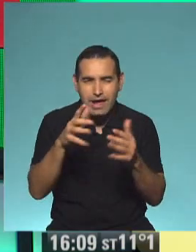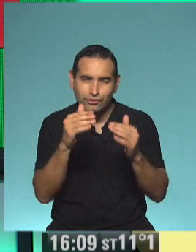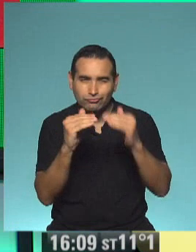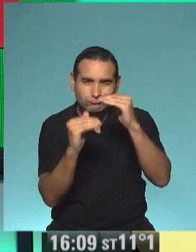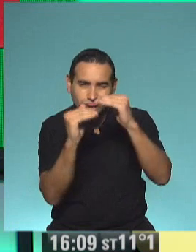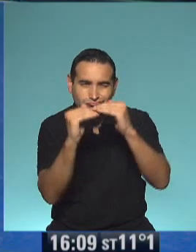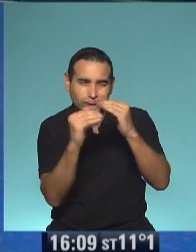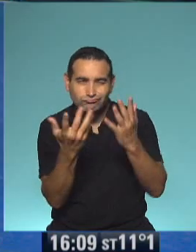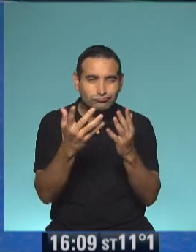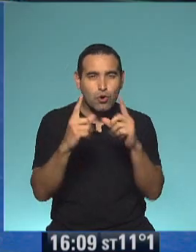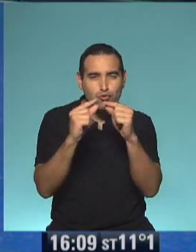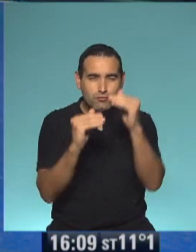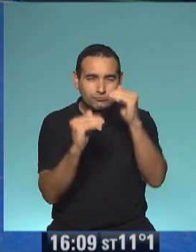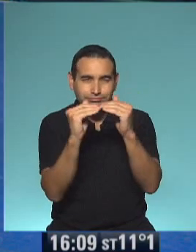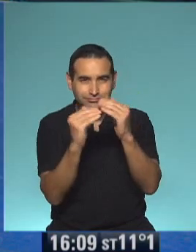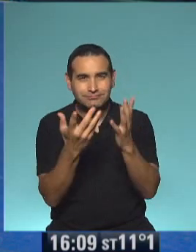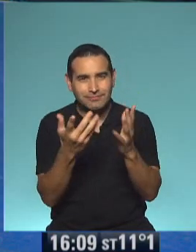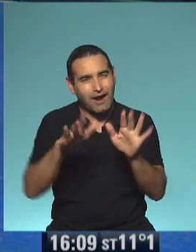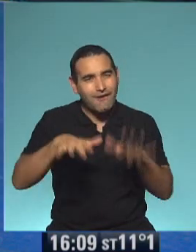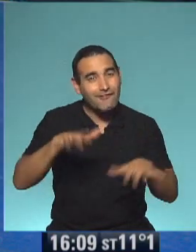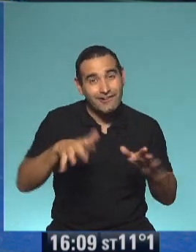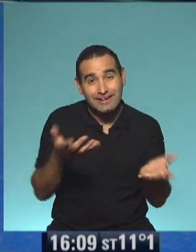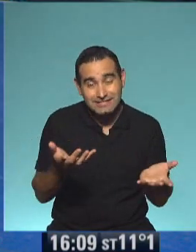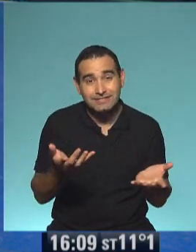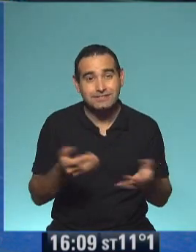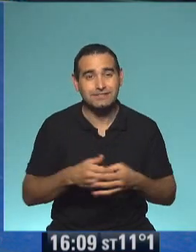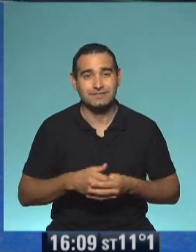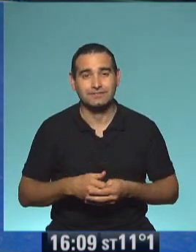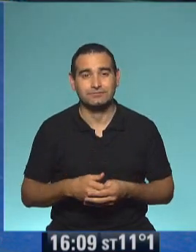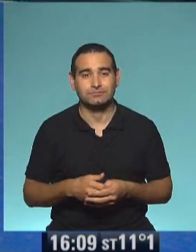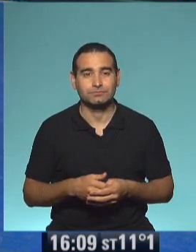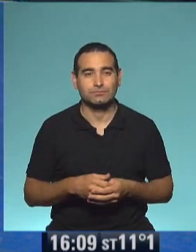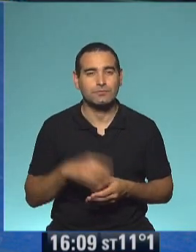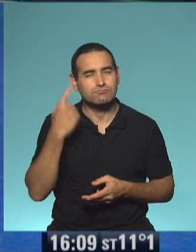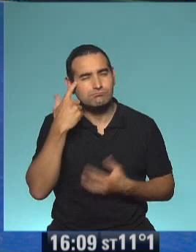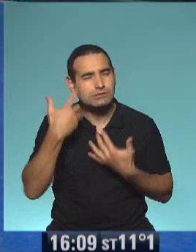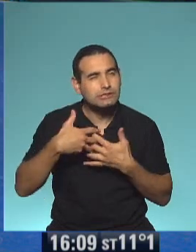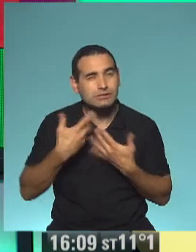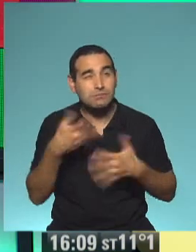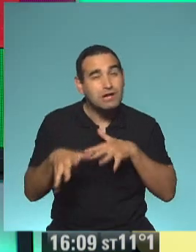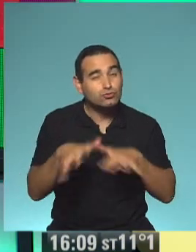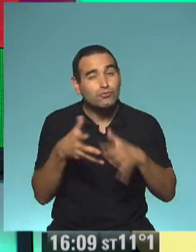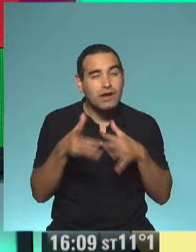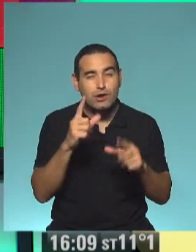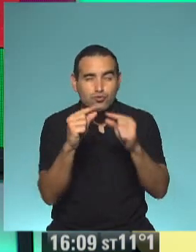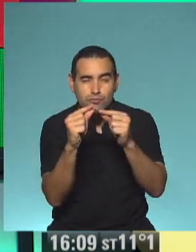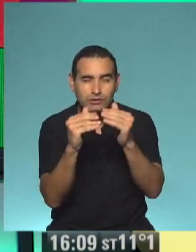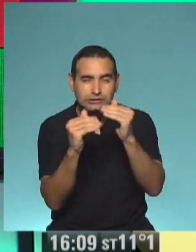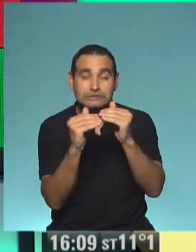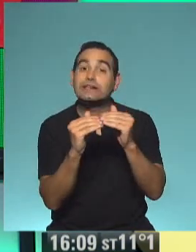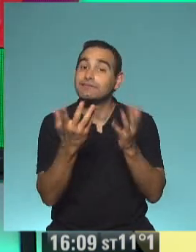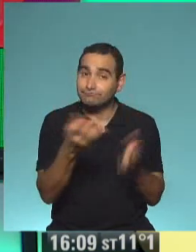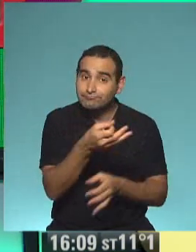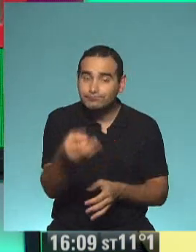Aproximados. O nos acercamos a los redondos a veces, ¿no? Que también es acercarse aproximado a algo. Exactamente. Ahora vamos a